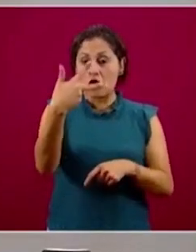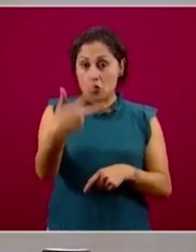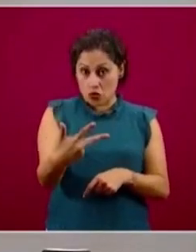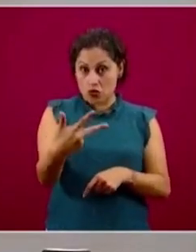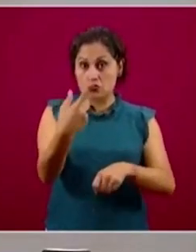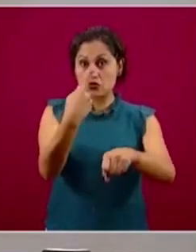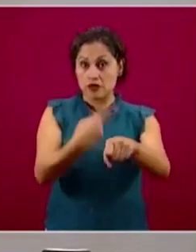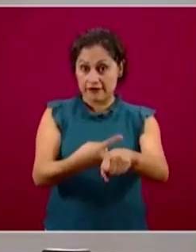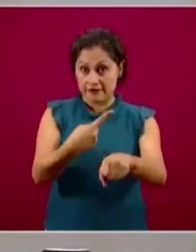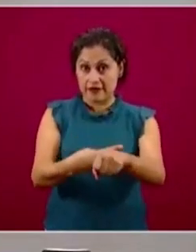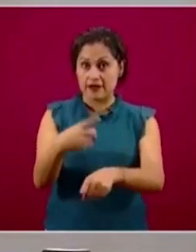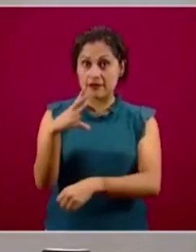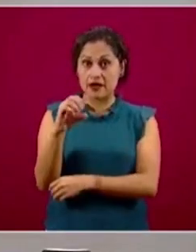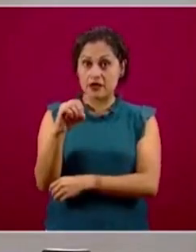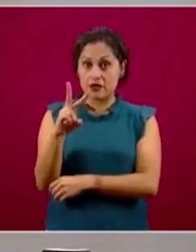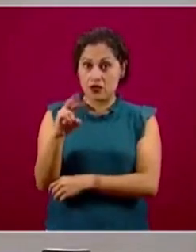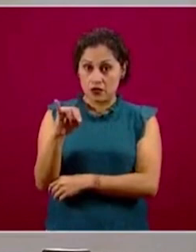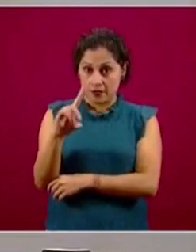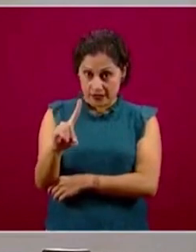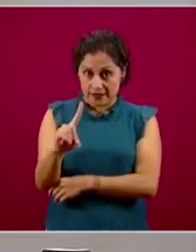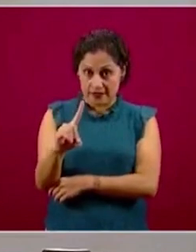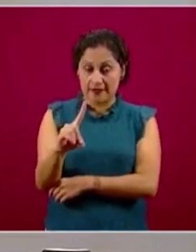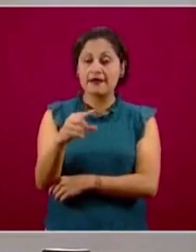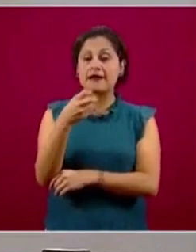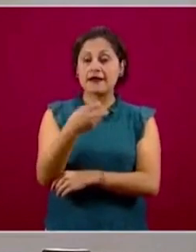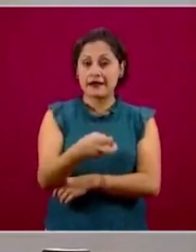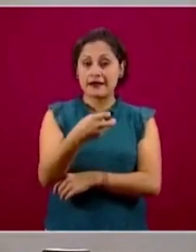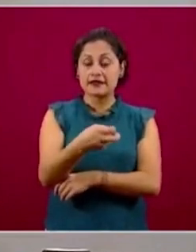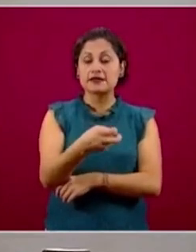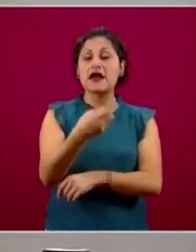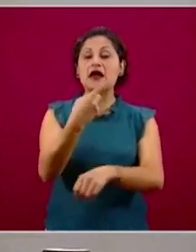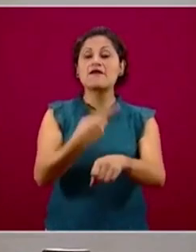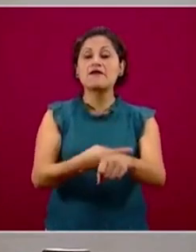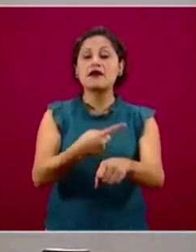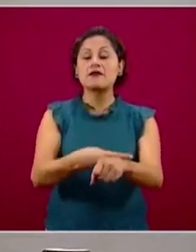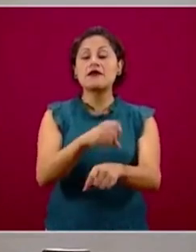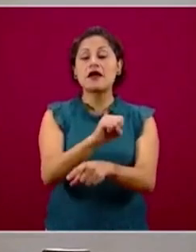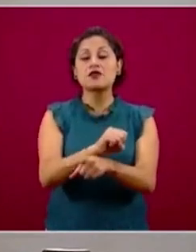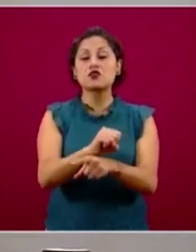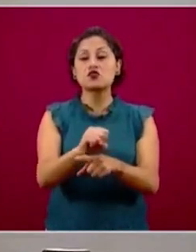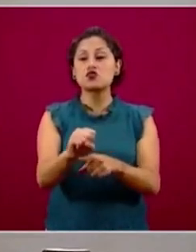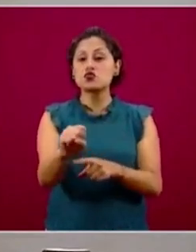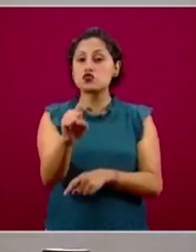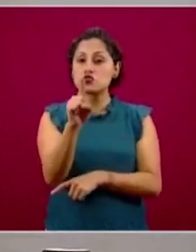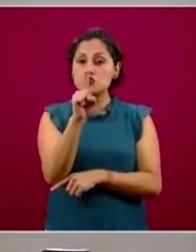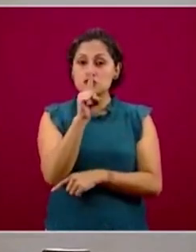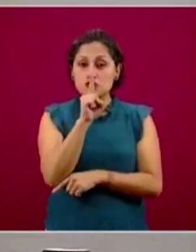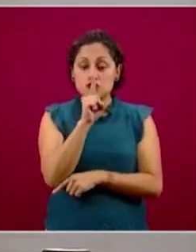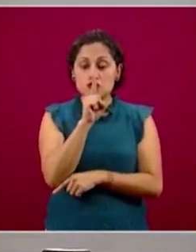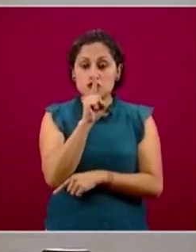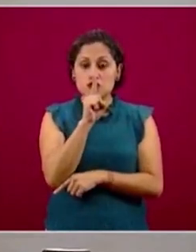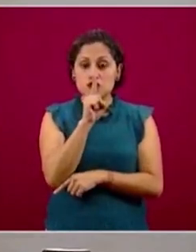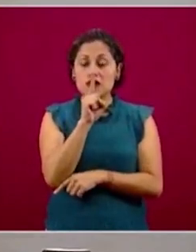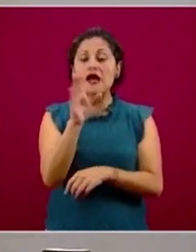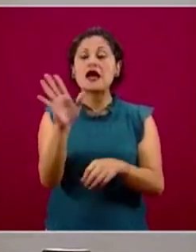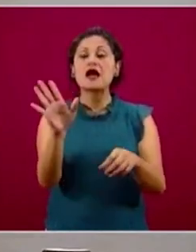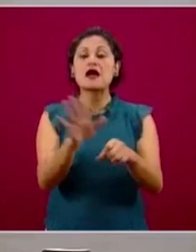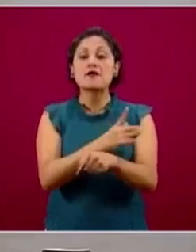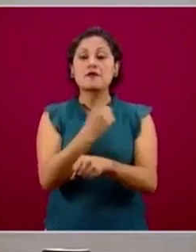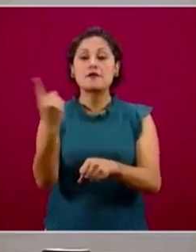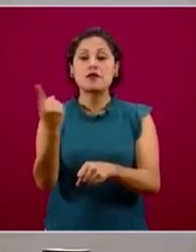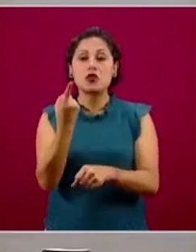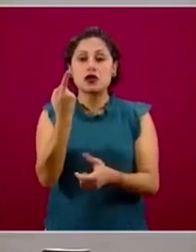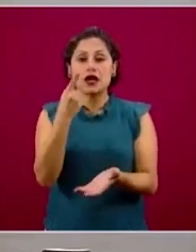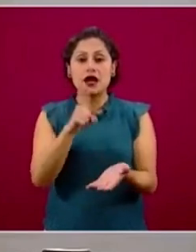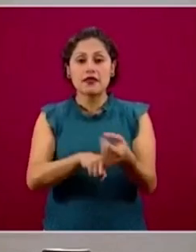a tener una enfermedad leve, una enfermedad que se va a limitar solita, porque el sistema inmune va a lograr